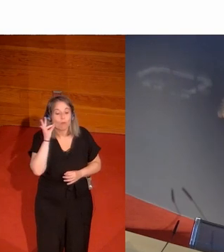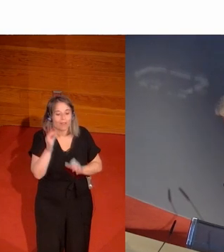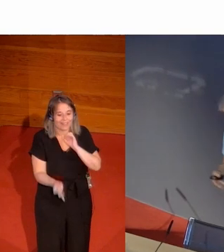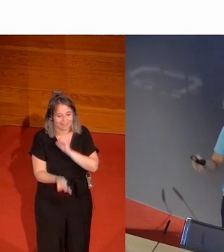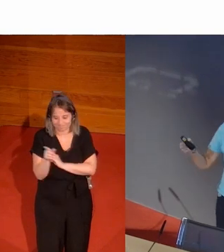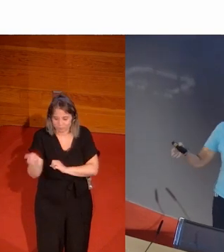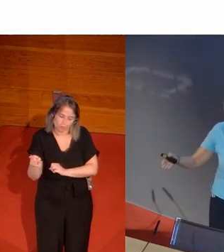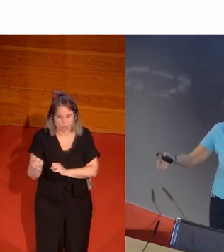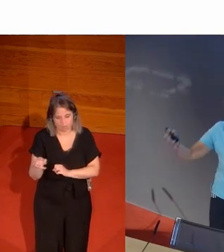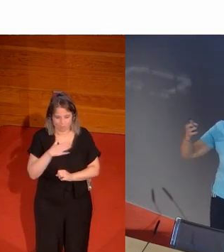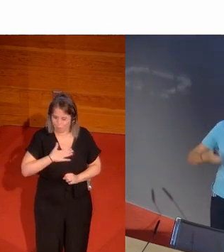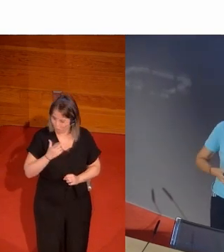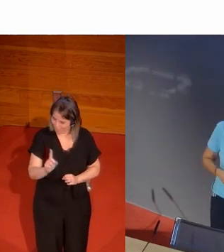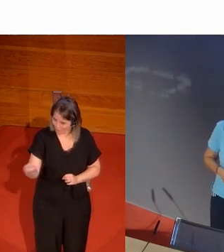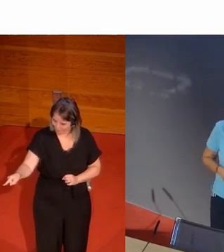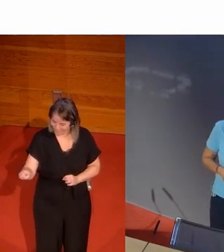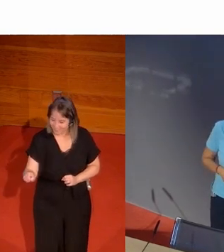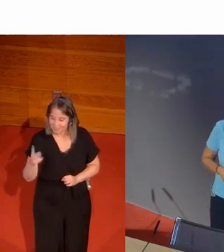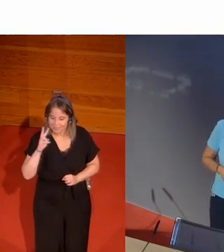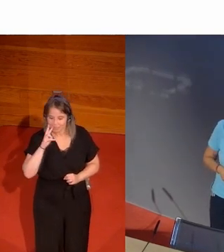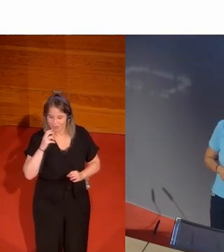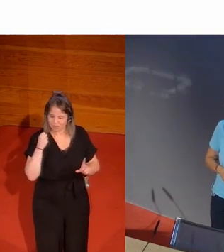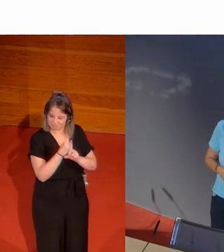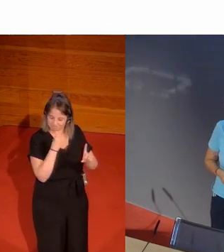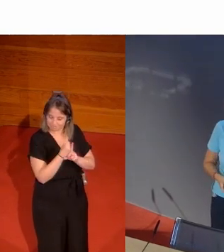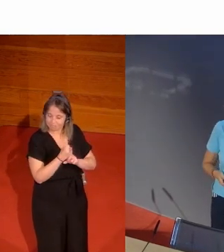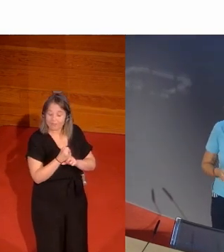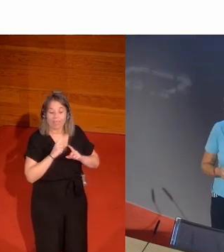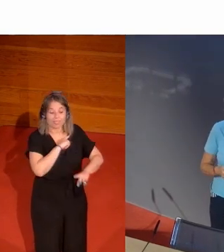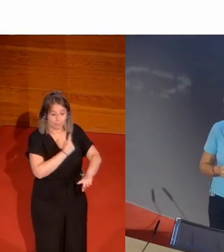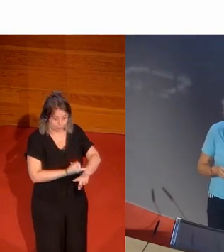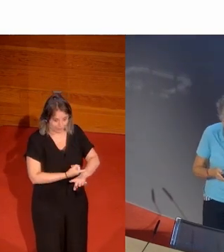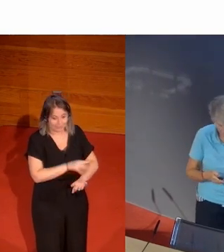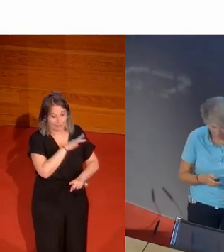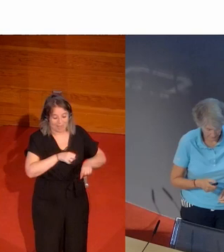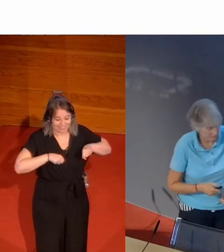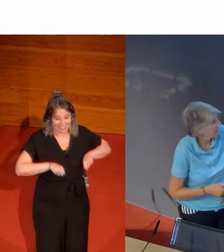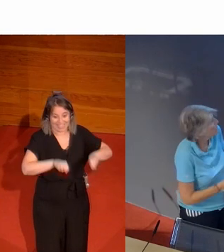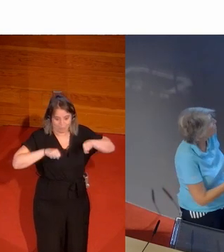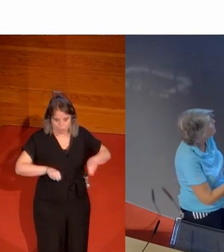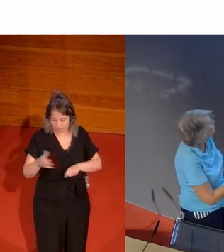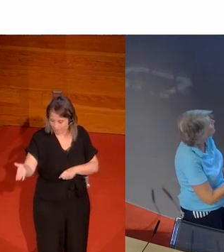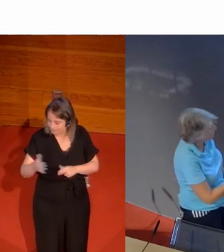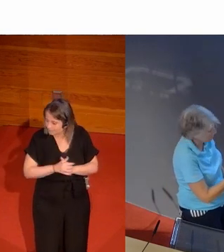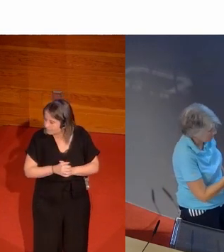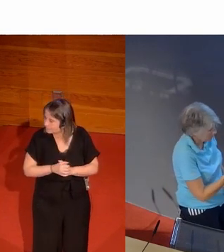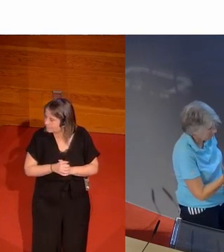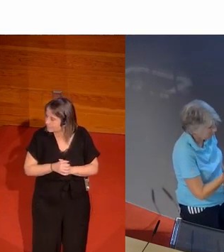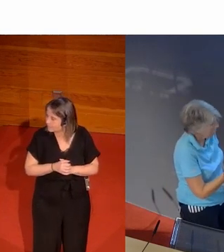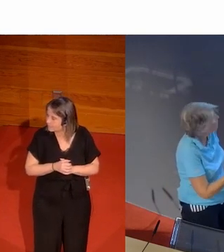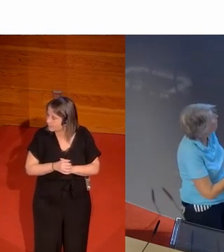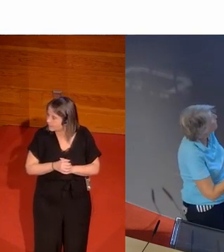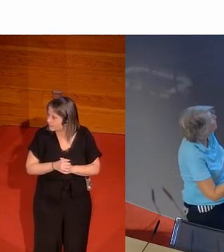el zapato es esta mujer que como veis es deportista hace remo y en esta no sé si esto tiene